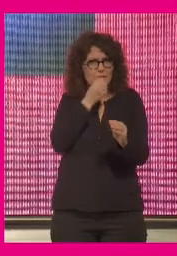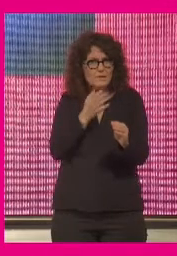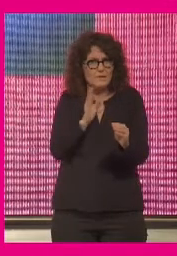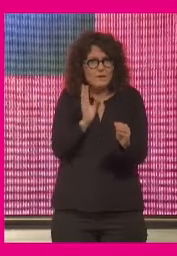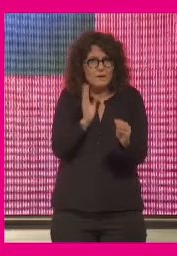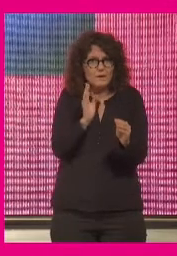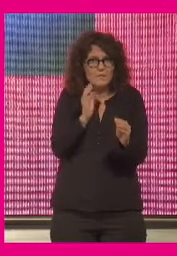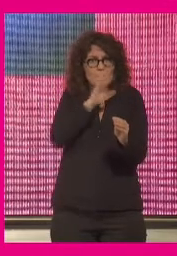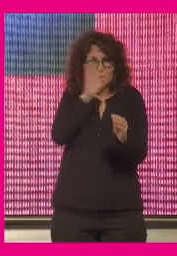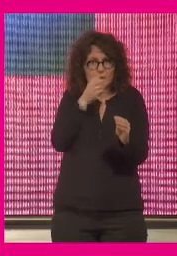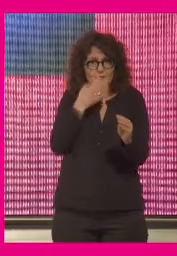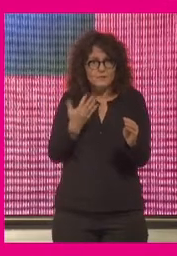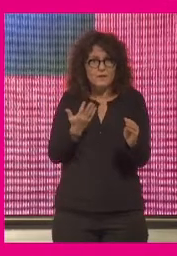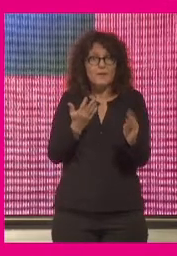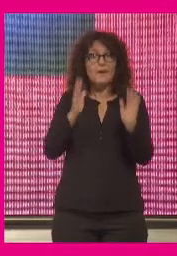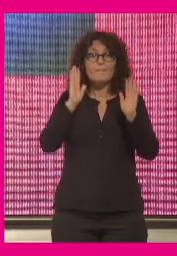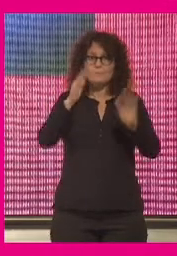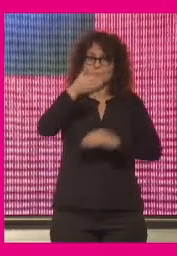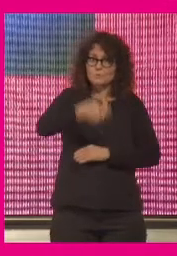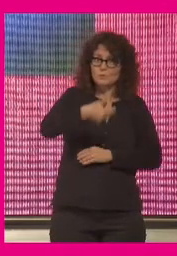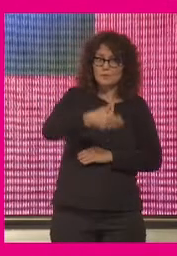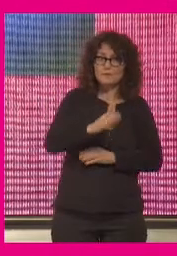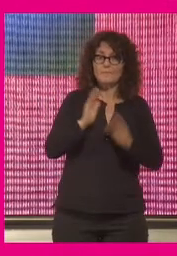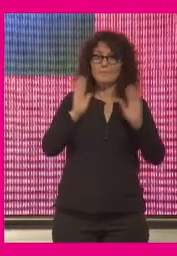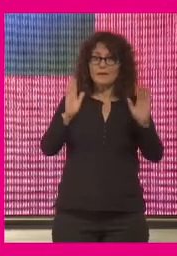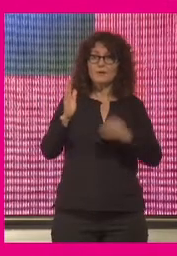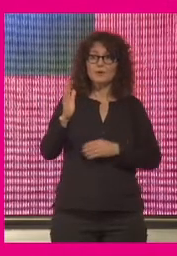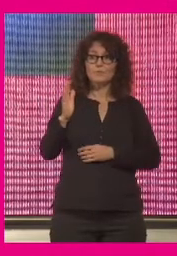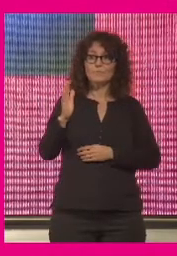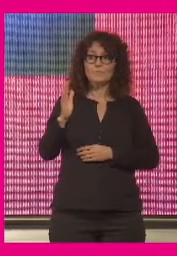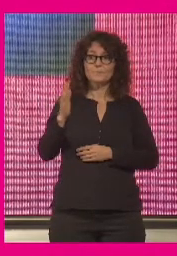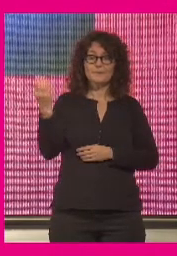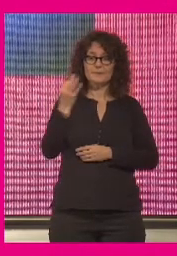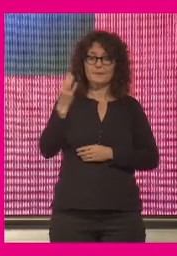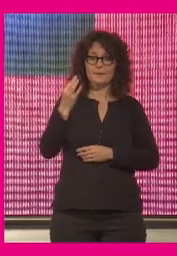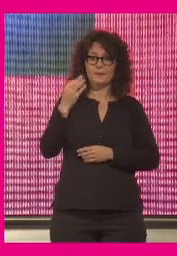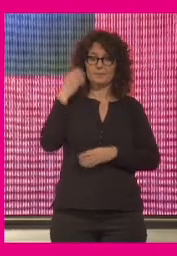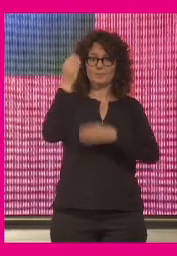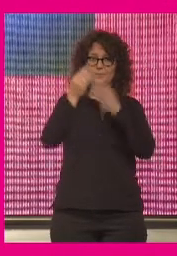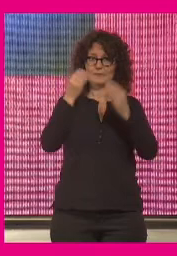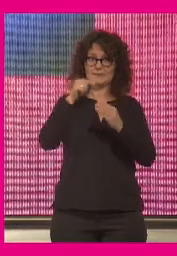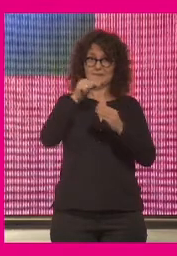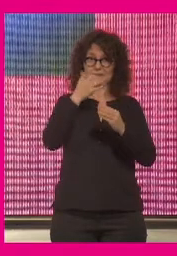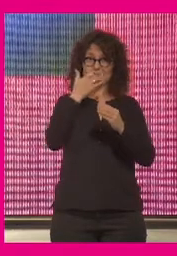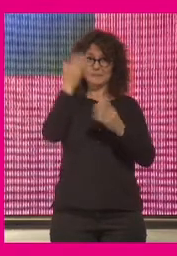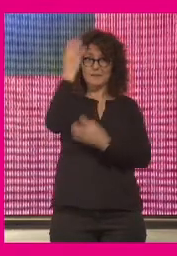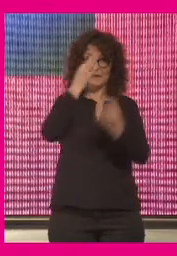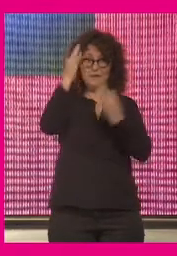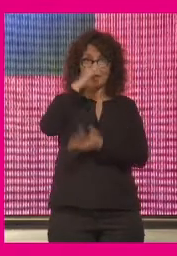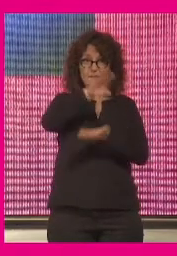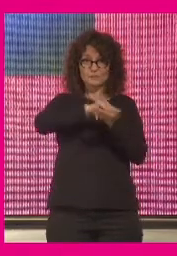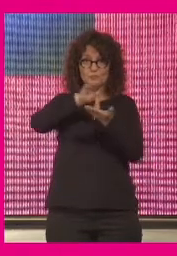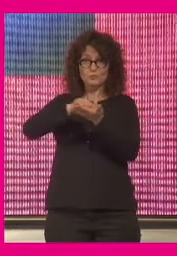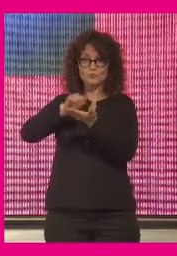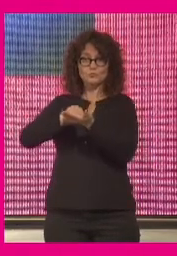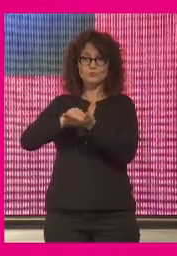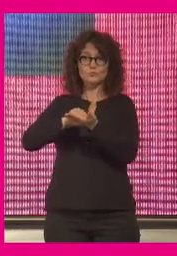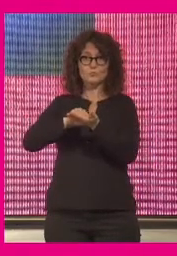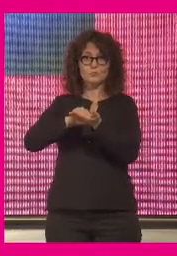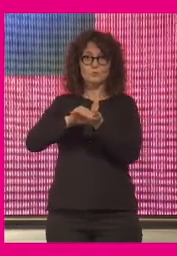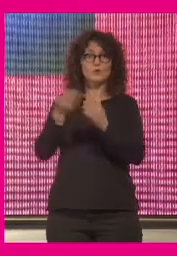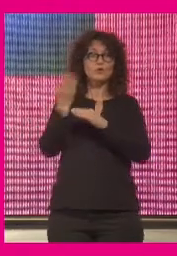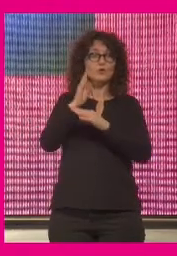una enorme importancia pero nos deberíamos también preguntar si esos datos nos representan